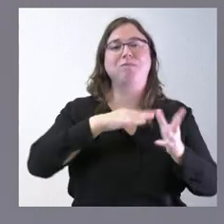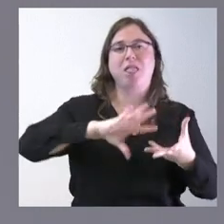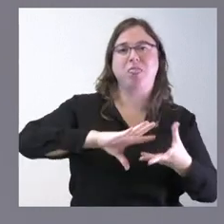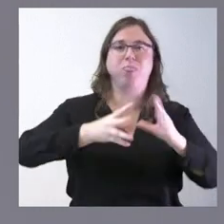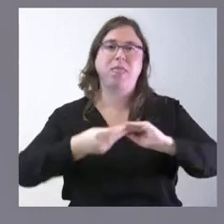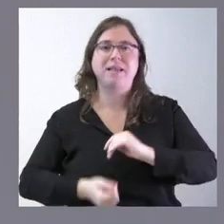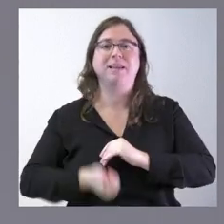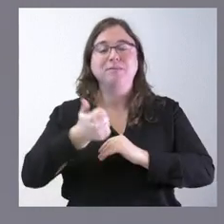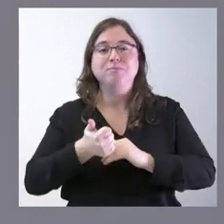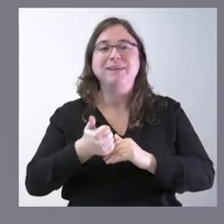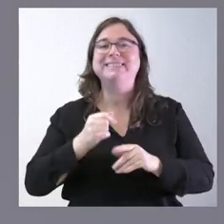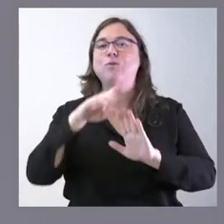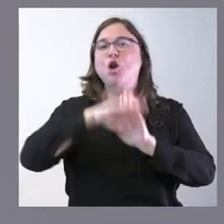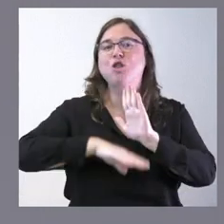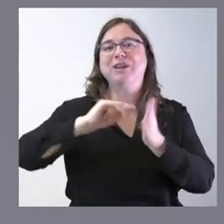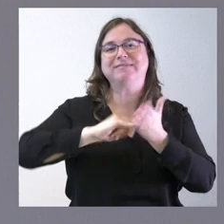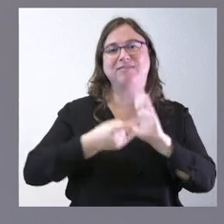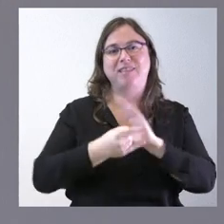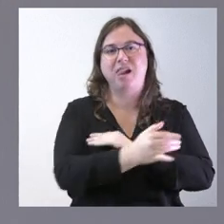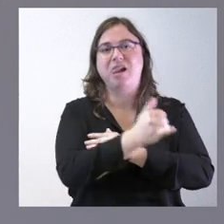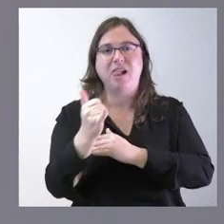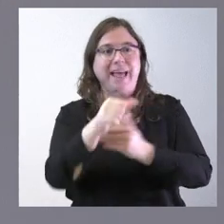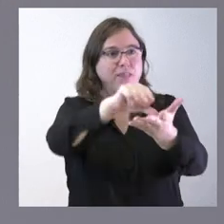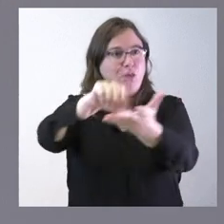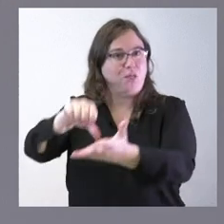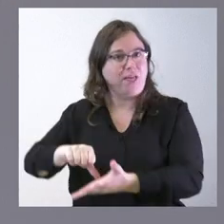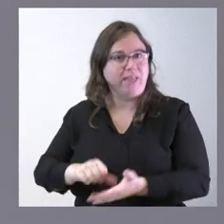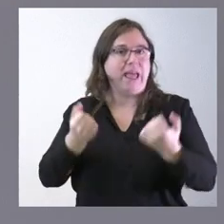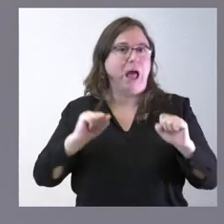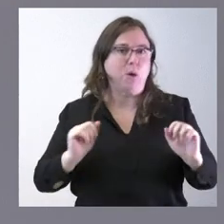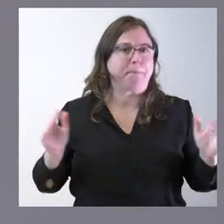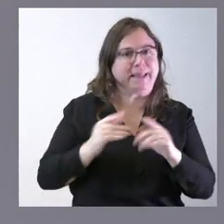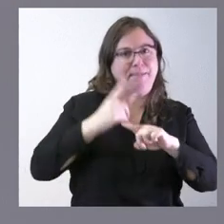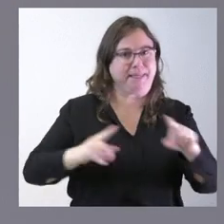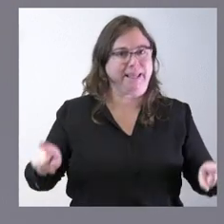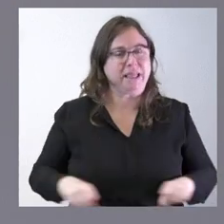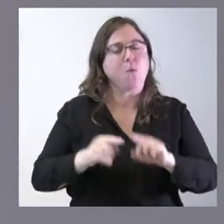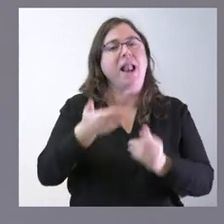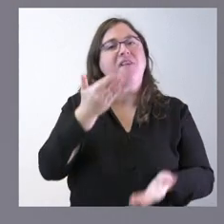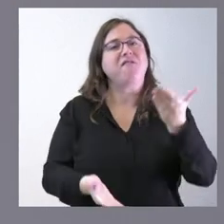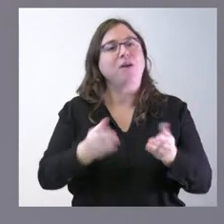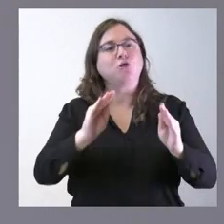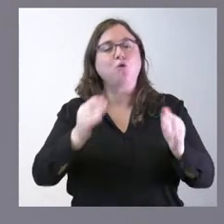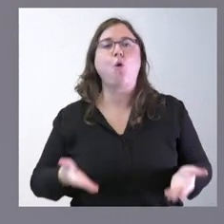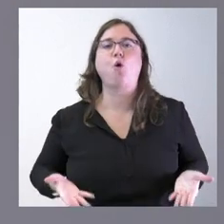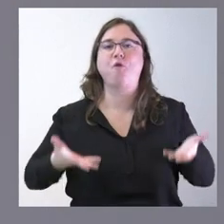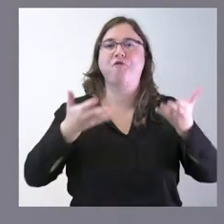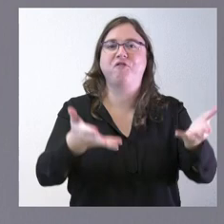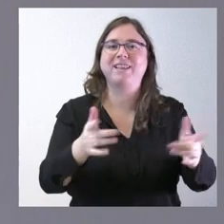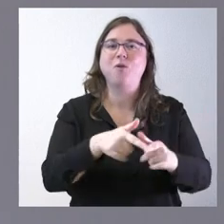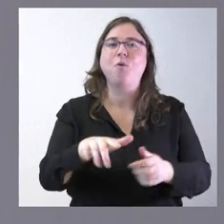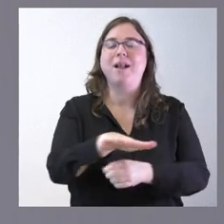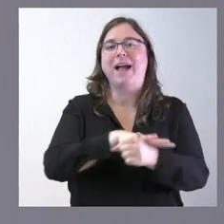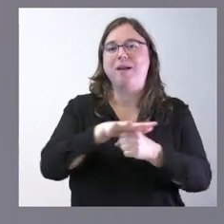valorar las condiciones técnicas que disponen realmente estas ciudades y valorar, por tanto, su oferta en el ámbito de la